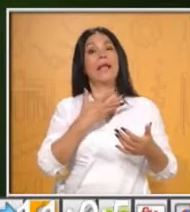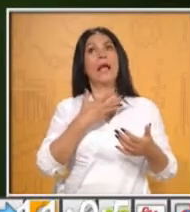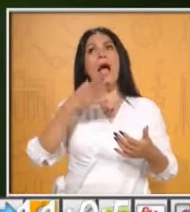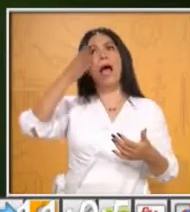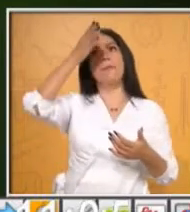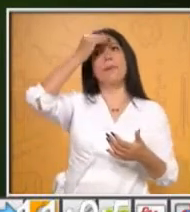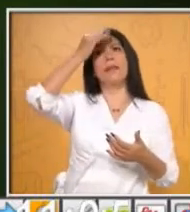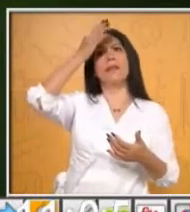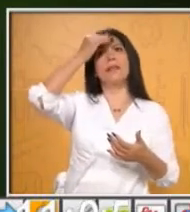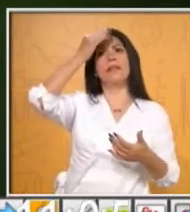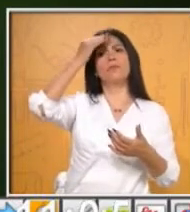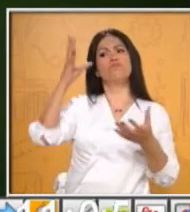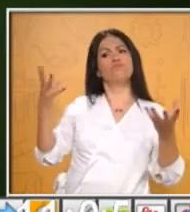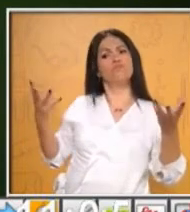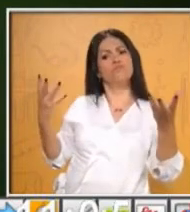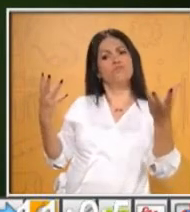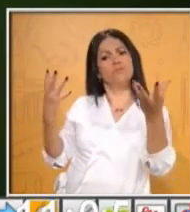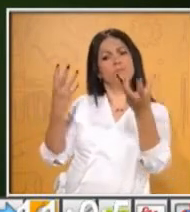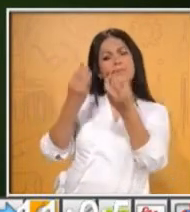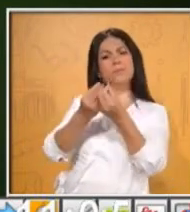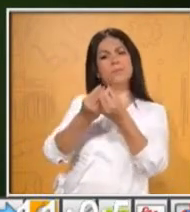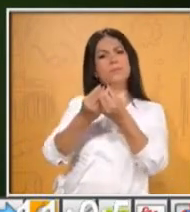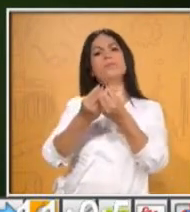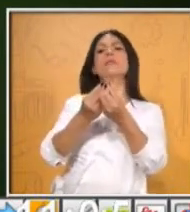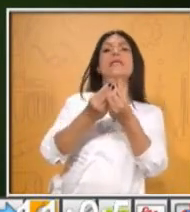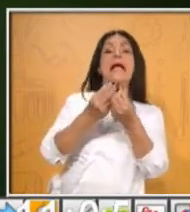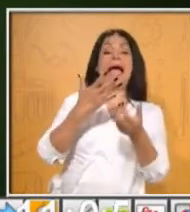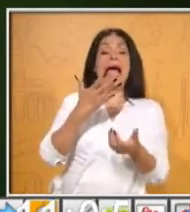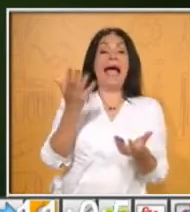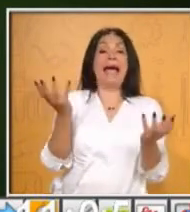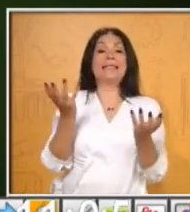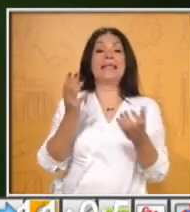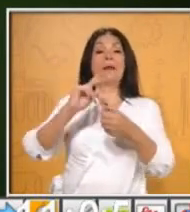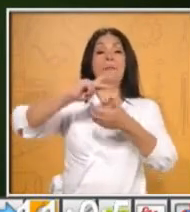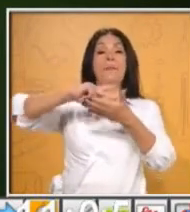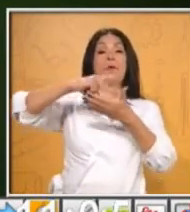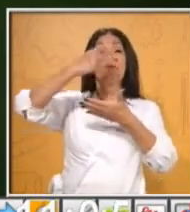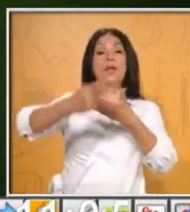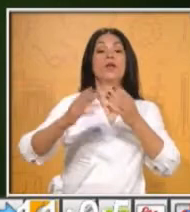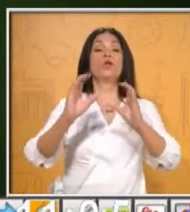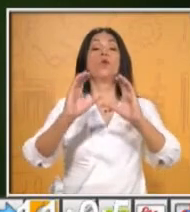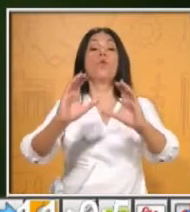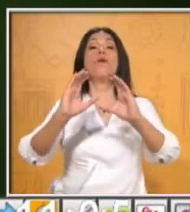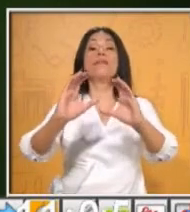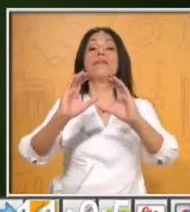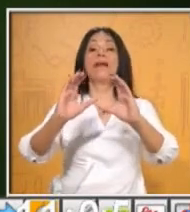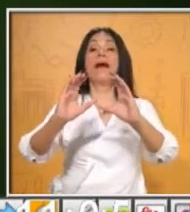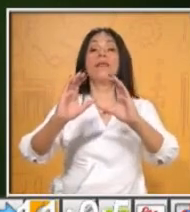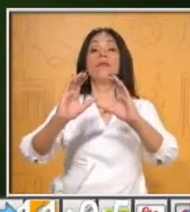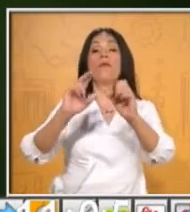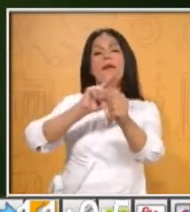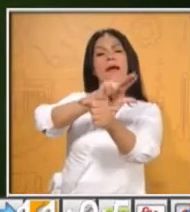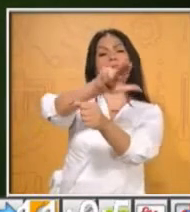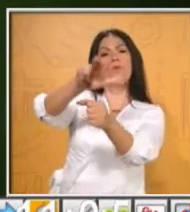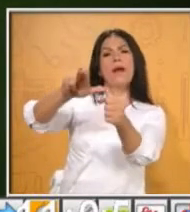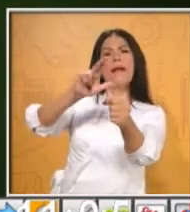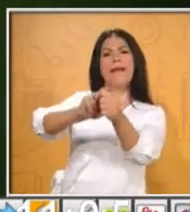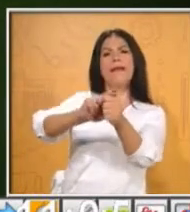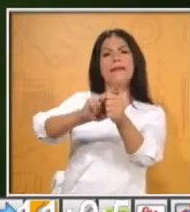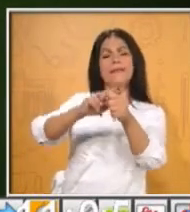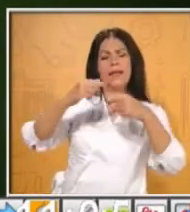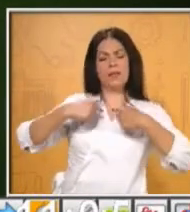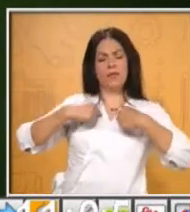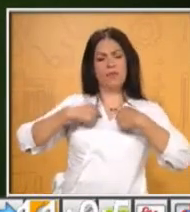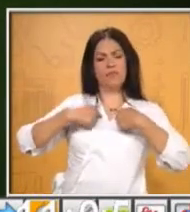Para cuarto grado es practica acciones para el cuidado del medio ambiente y reconoce algunas prácticas que realizan los pueblos